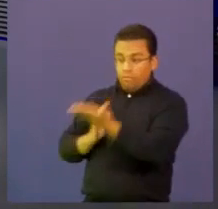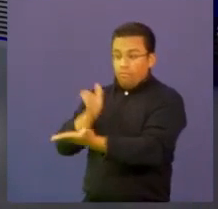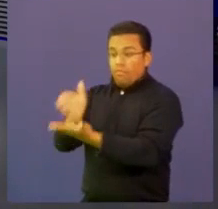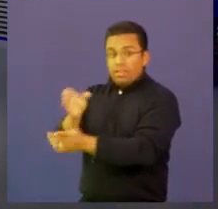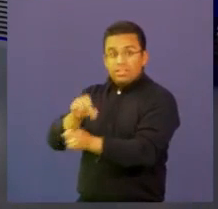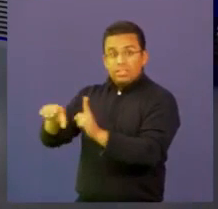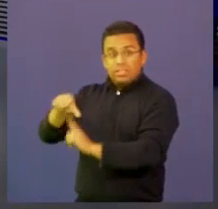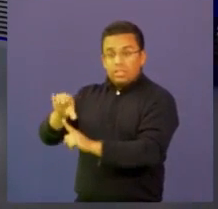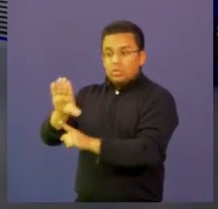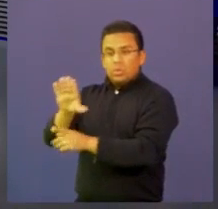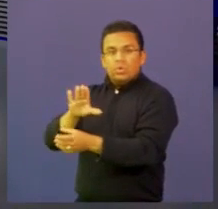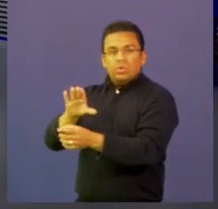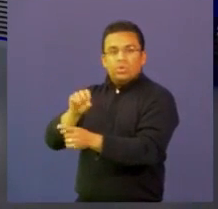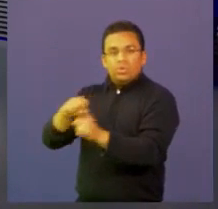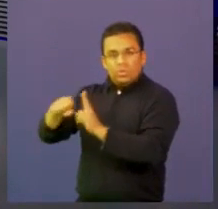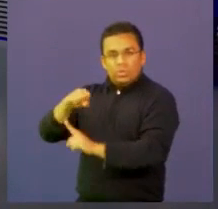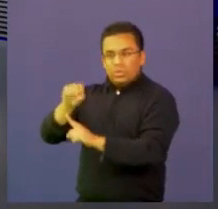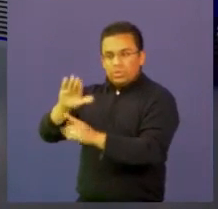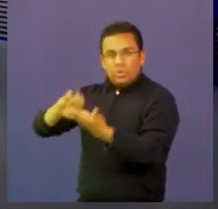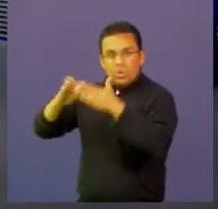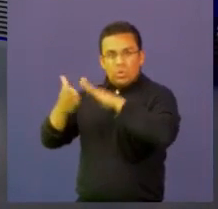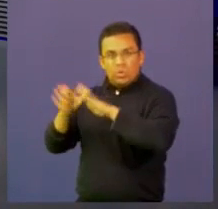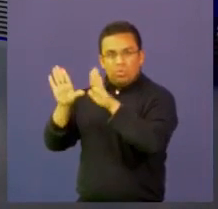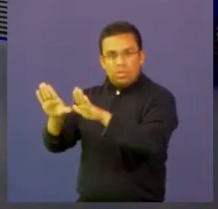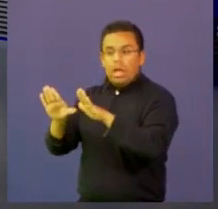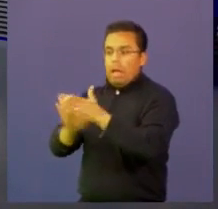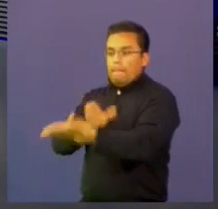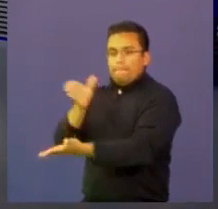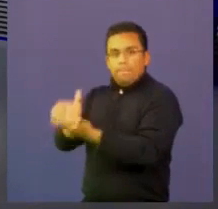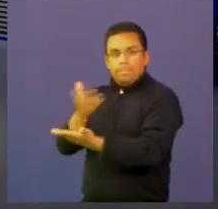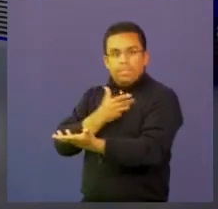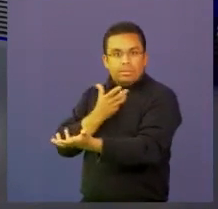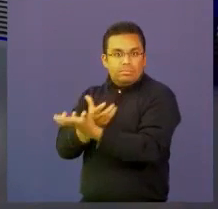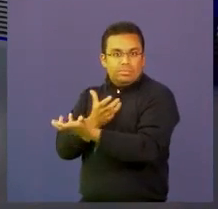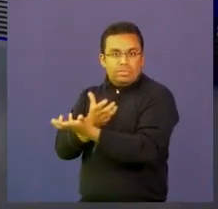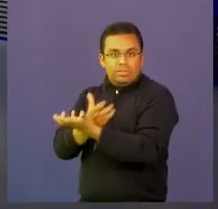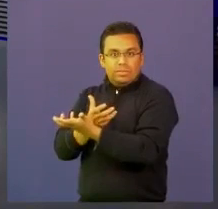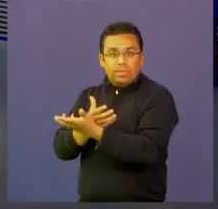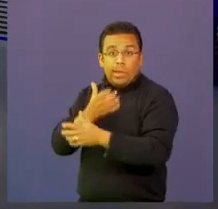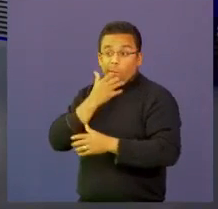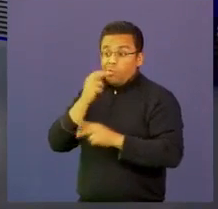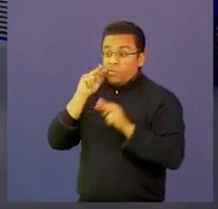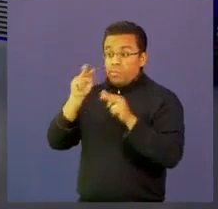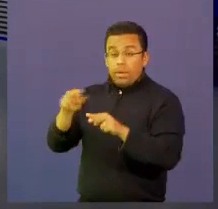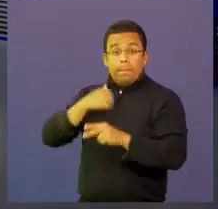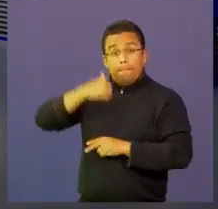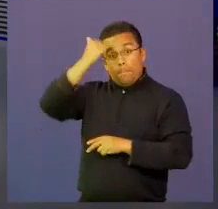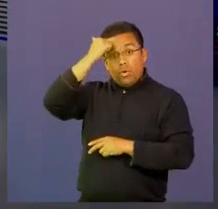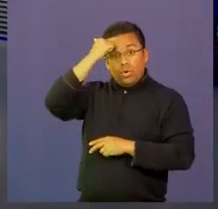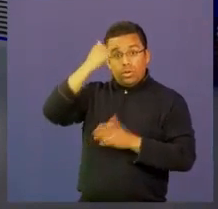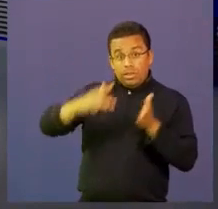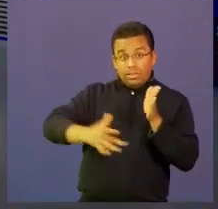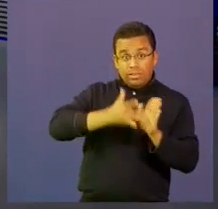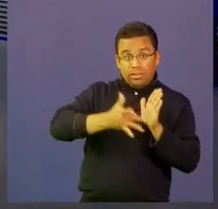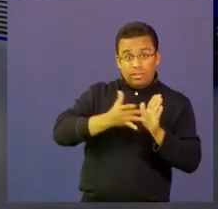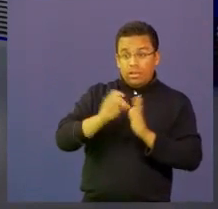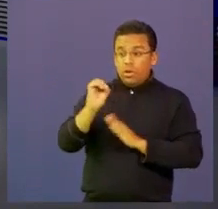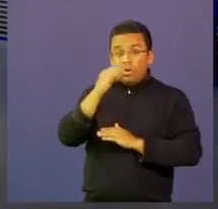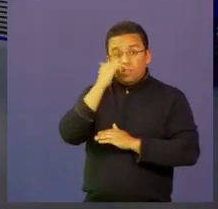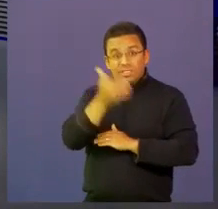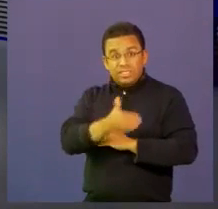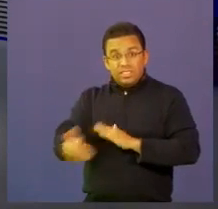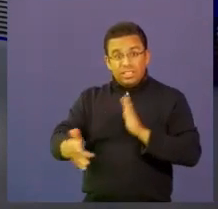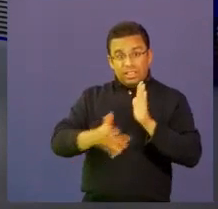ciudadana. Entonces hemos encontrado, por ejemplo, que niños que tienen tabletas, docentes que tienen tabletas e investigan, hacen